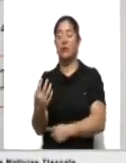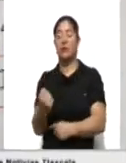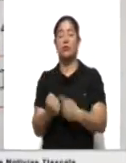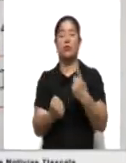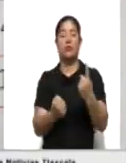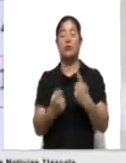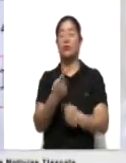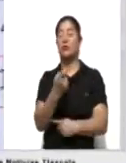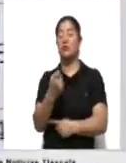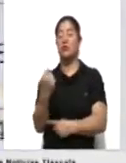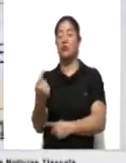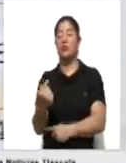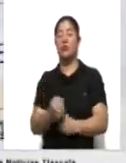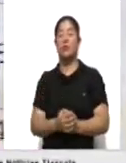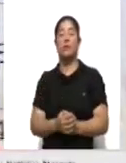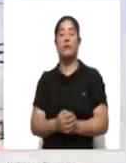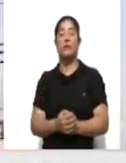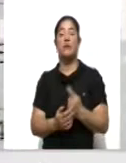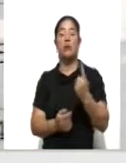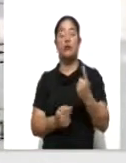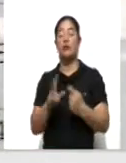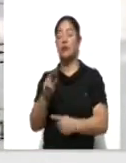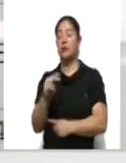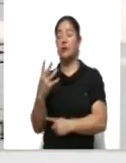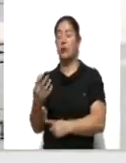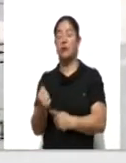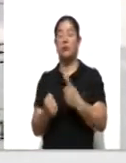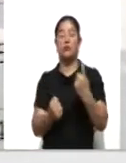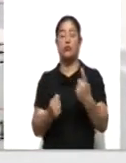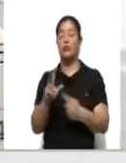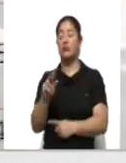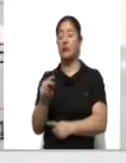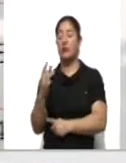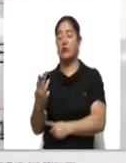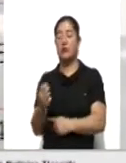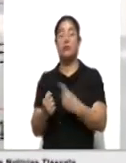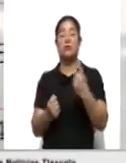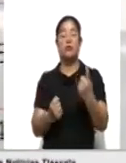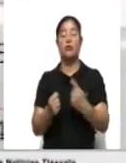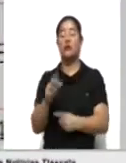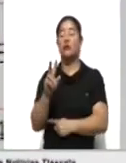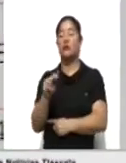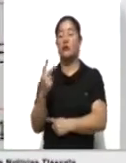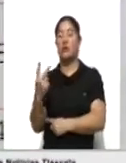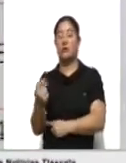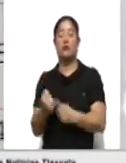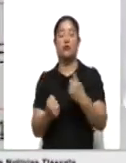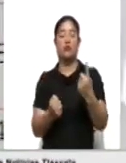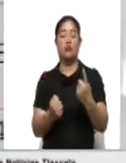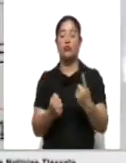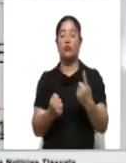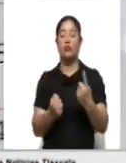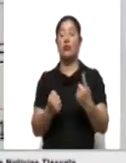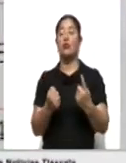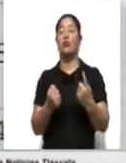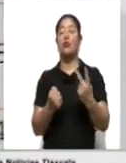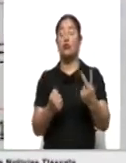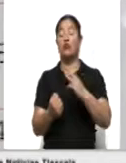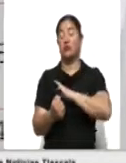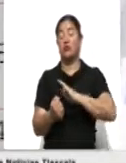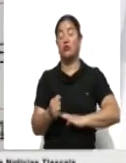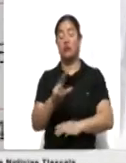Tetlanocan 101, Ixtenco 84, Acuamanala 83, Coajomulco 82, Tequesquitla y Nopalucan